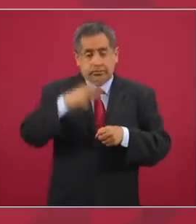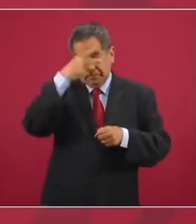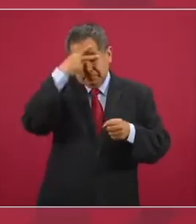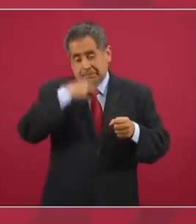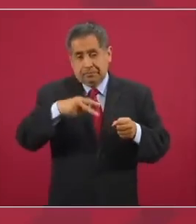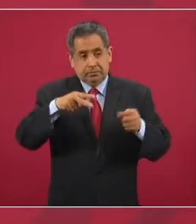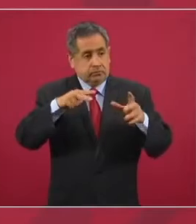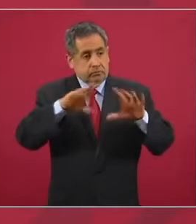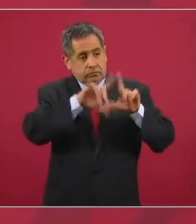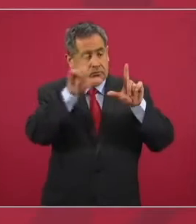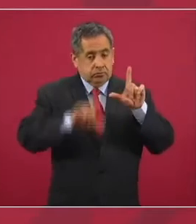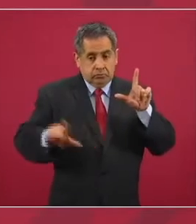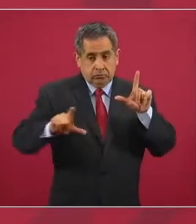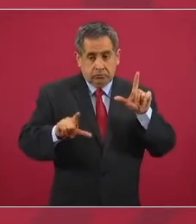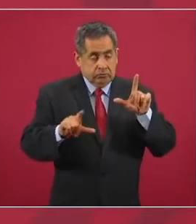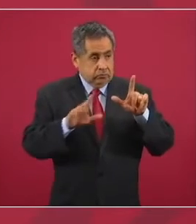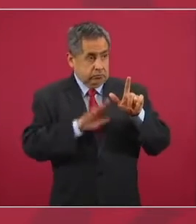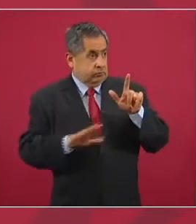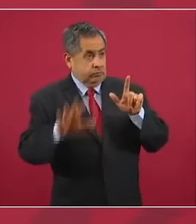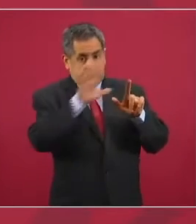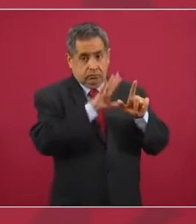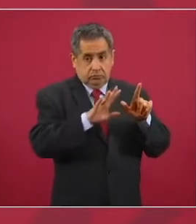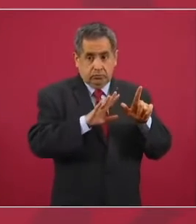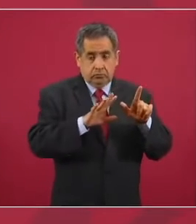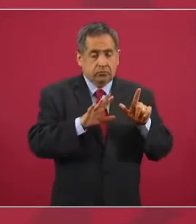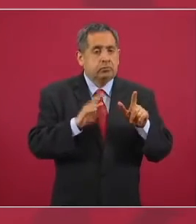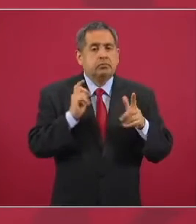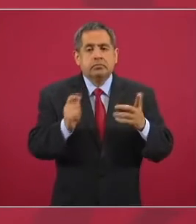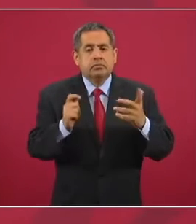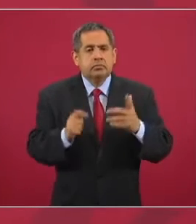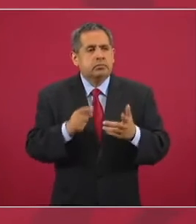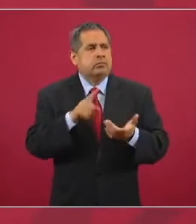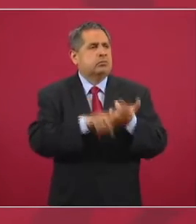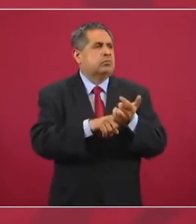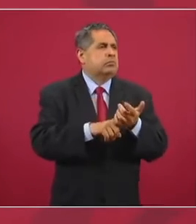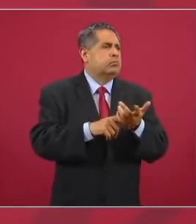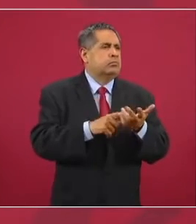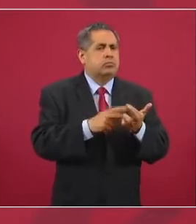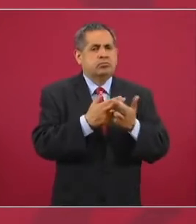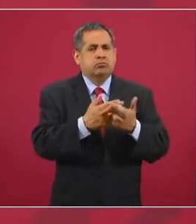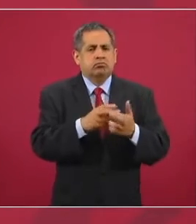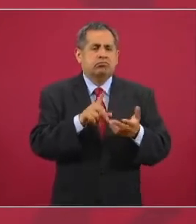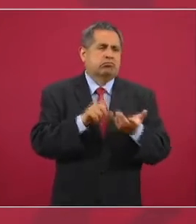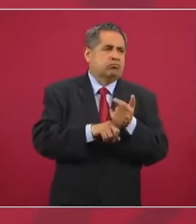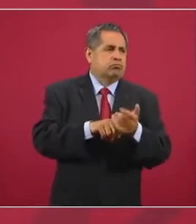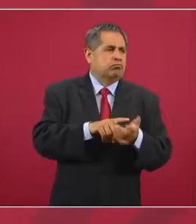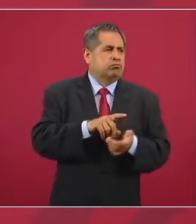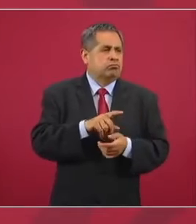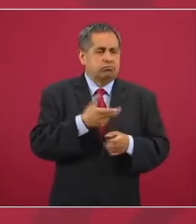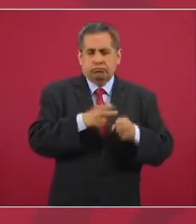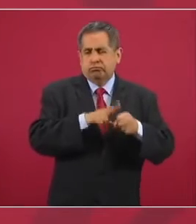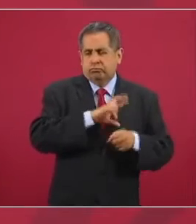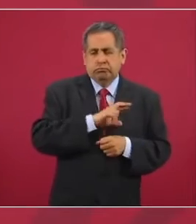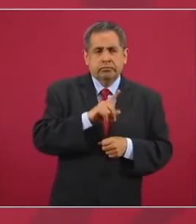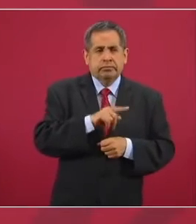tenían capacidad para atender 500 enfermos